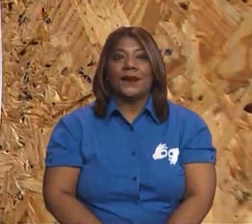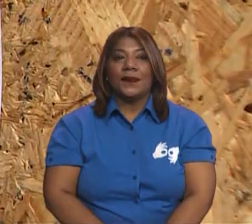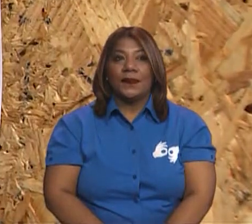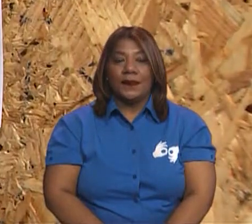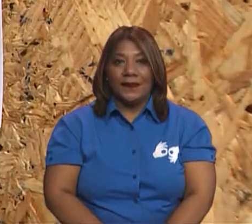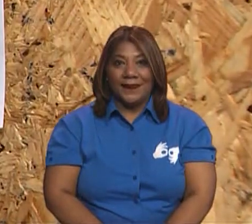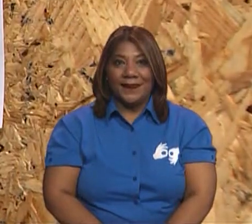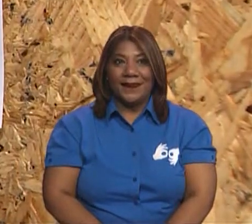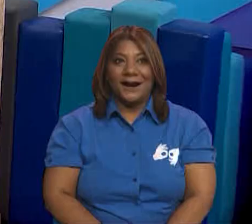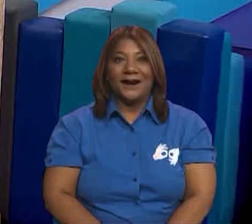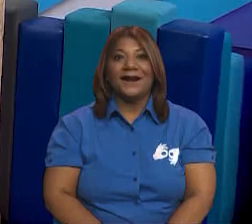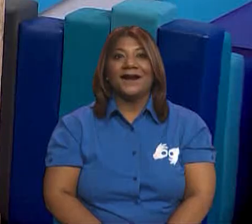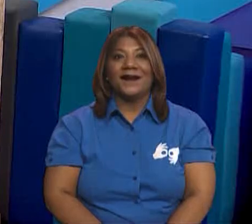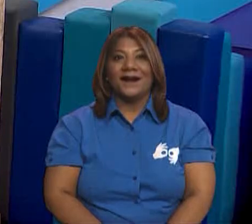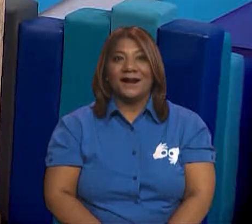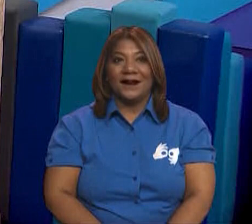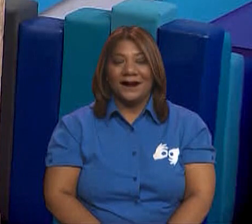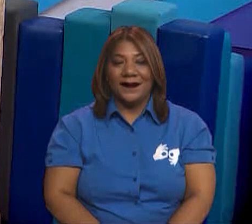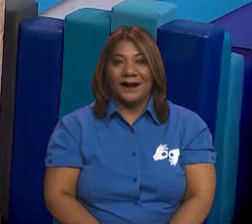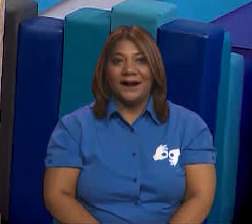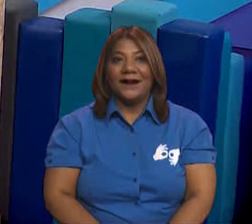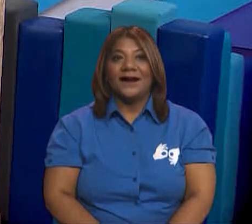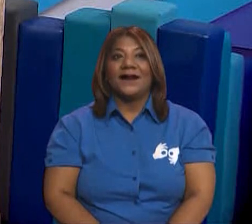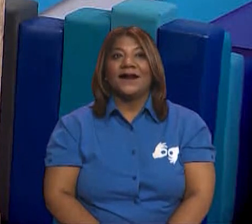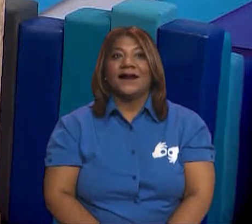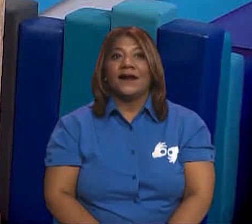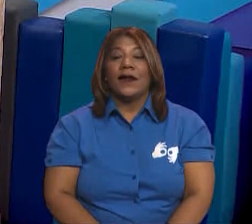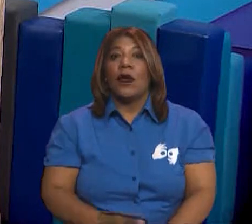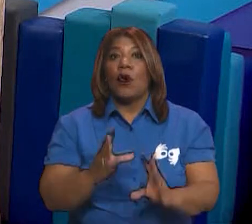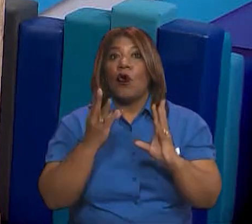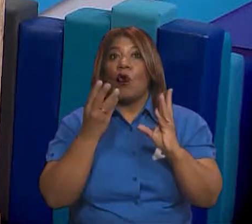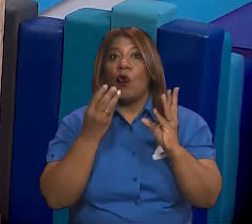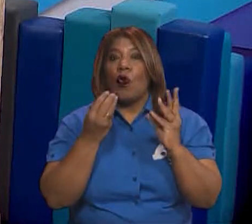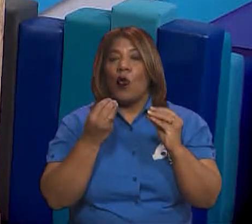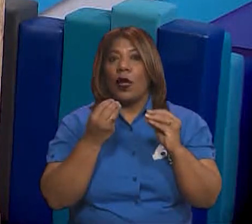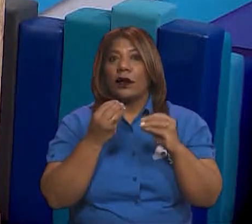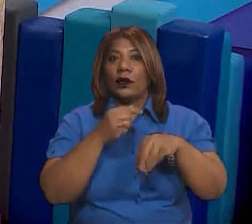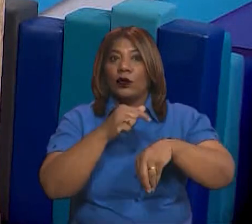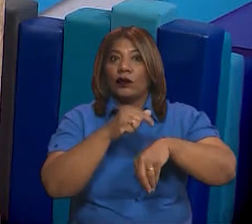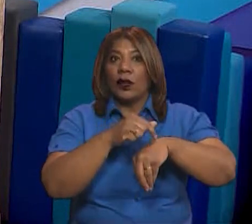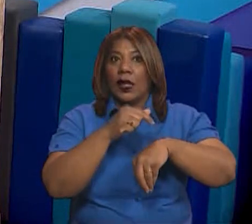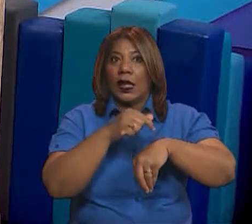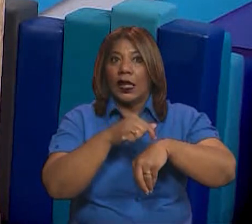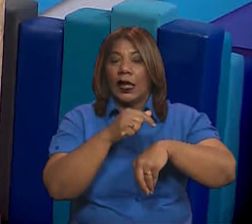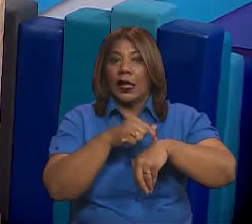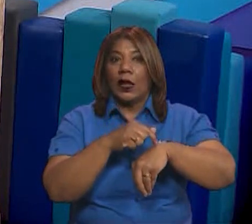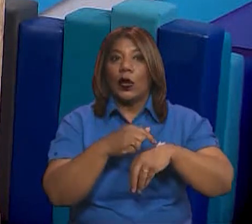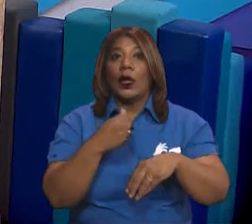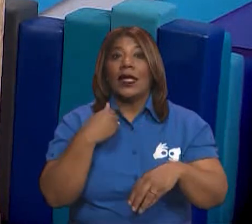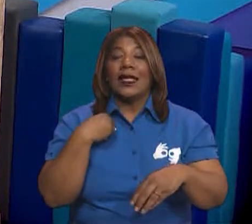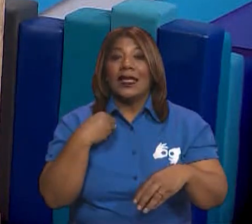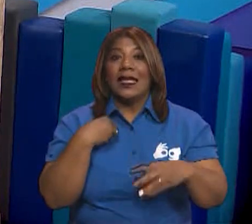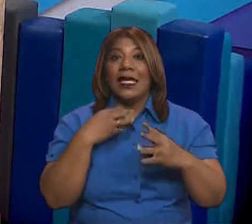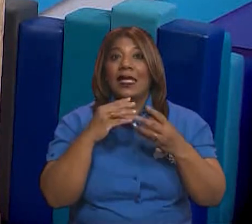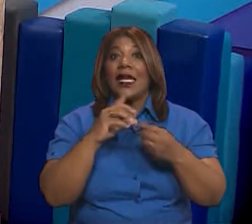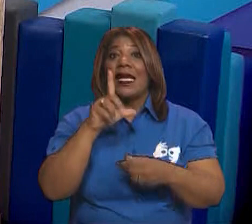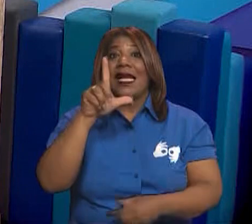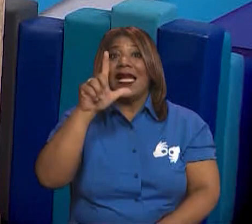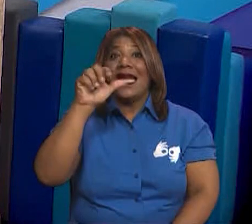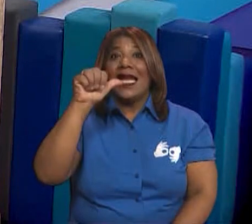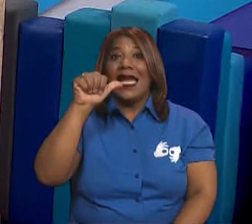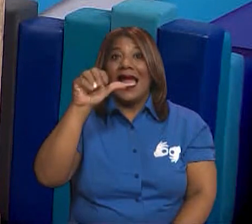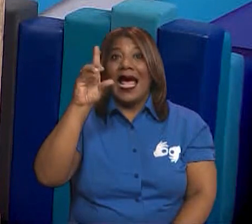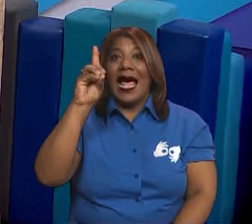Y así vamos a ir mencionándolo hasta completar de que todas las figuras tienen diversos tipos de puntos, lo que son lados y lo que son